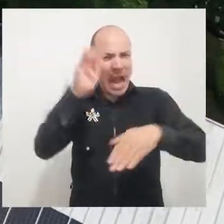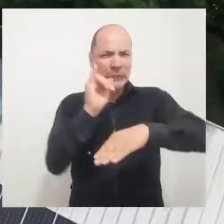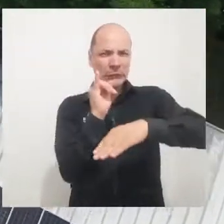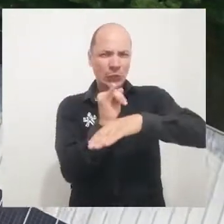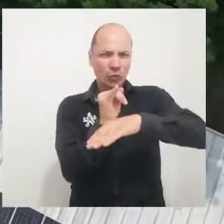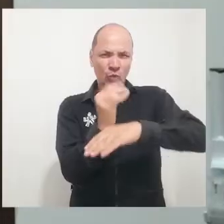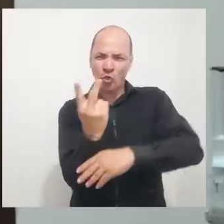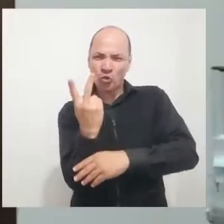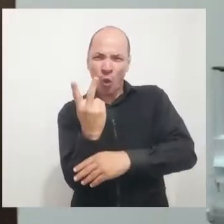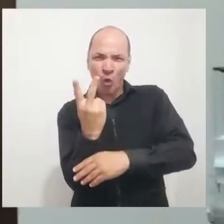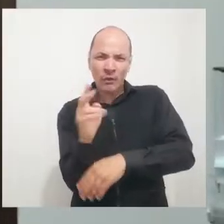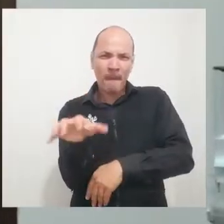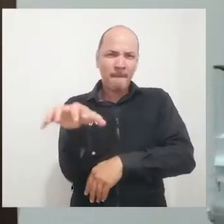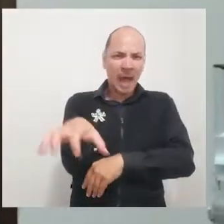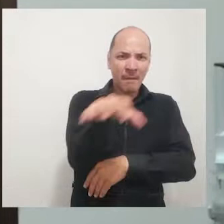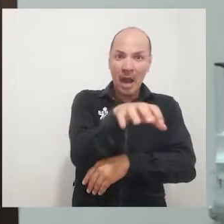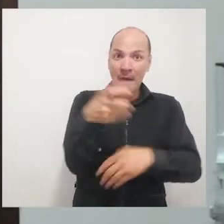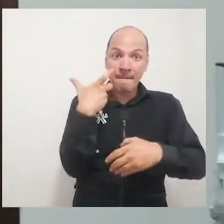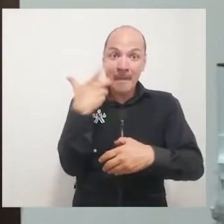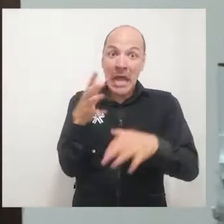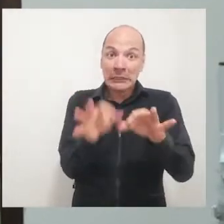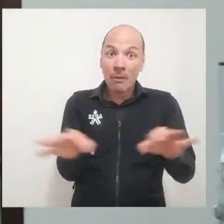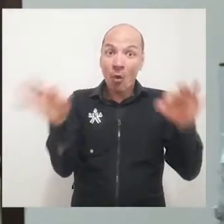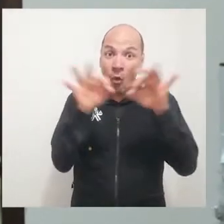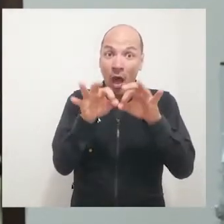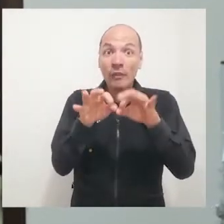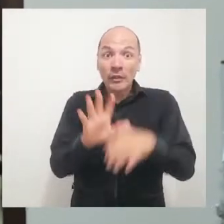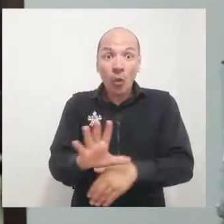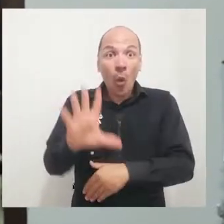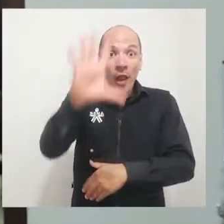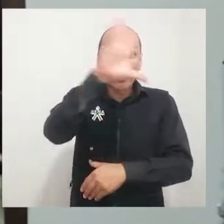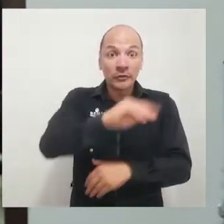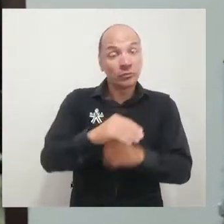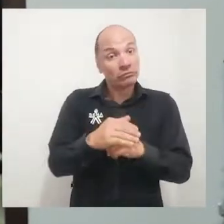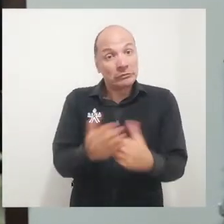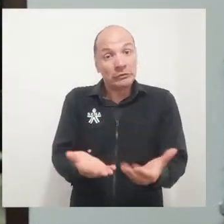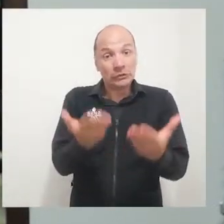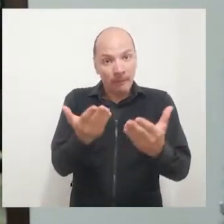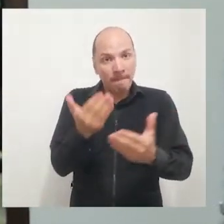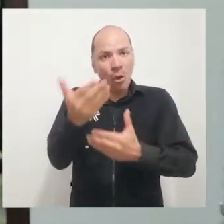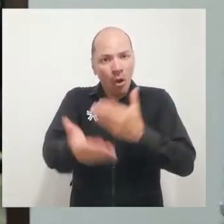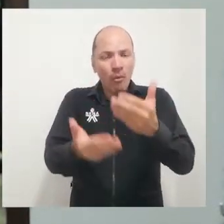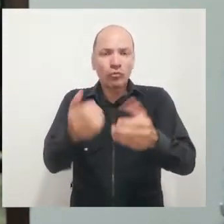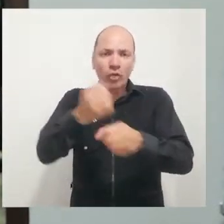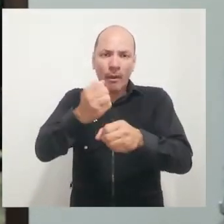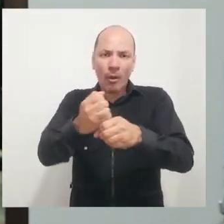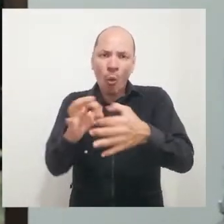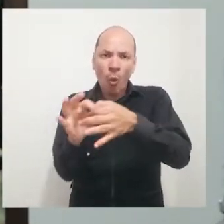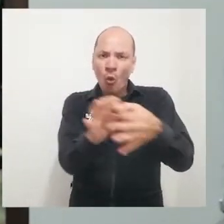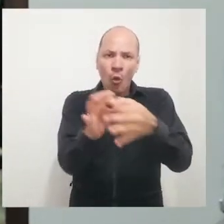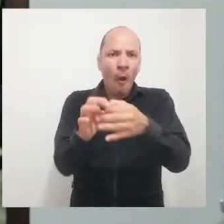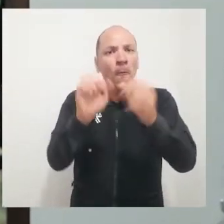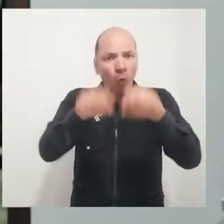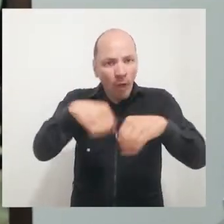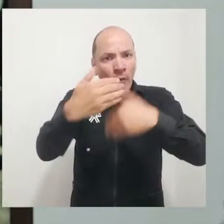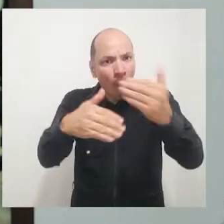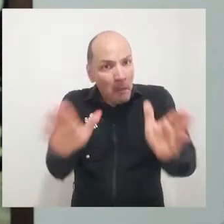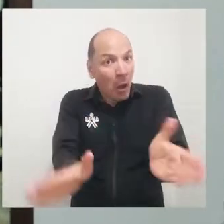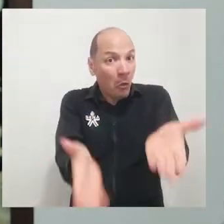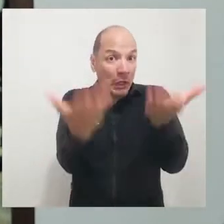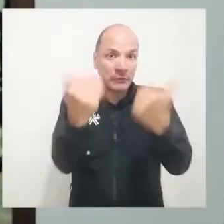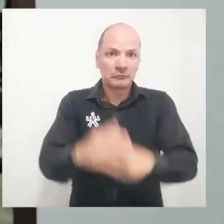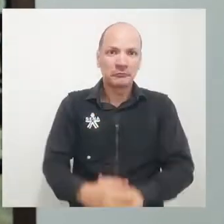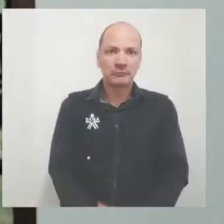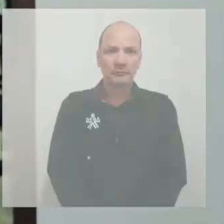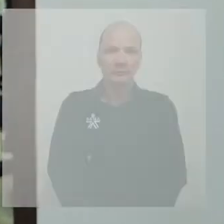institucional entre dos empresas bastante importantes en el departamento del Quindío y que seguramente trabajando unidas podemos hacer